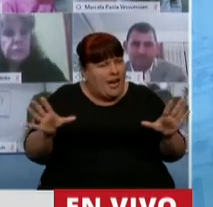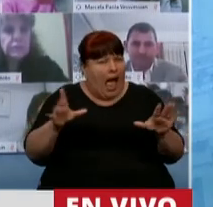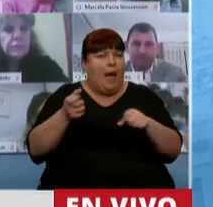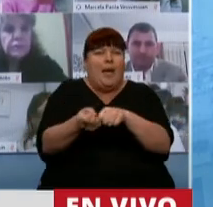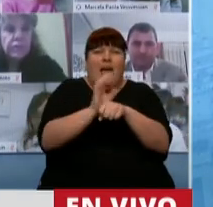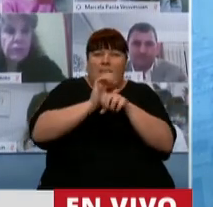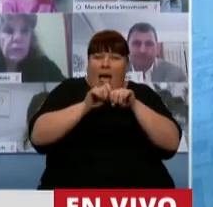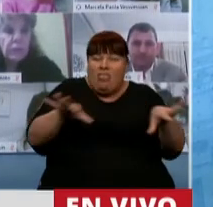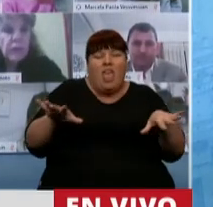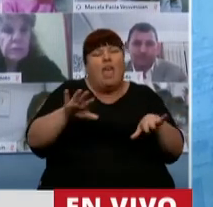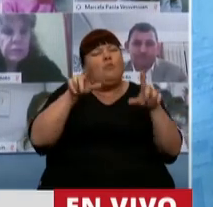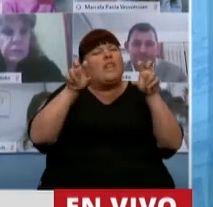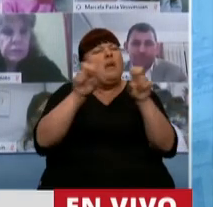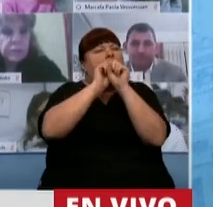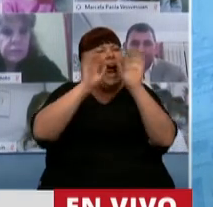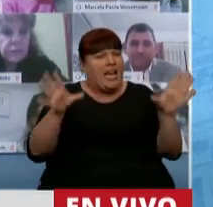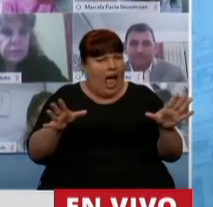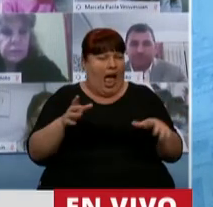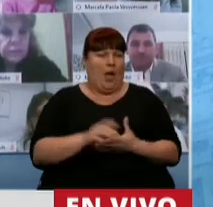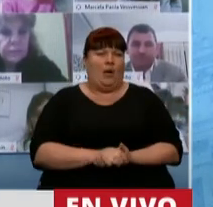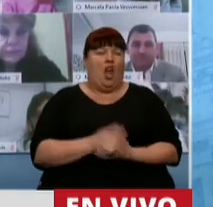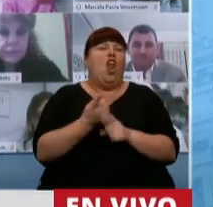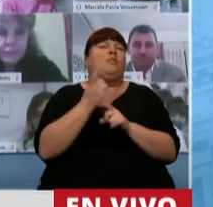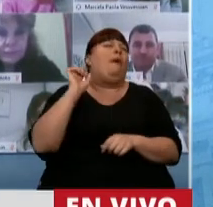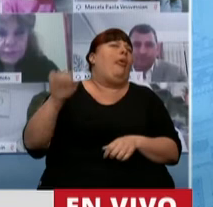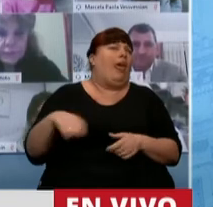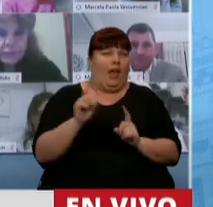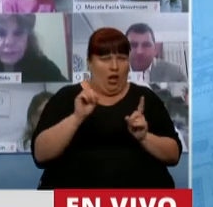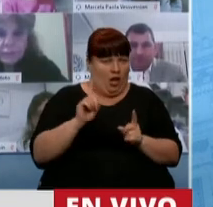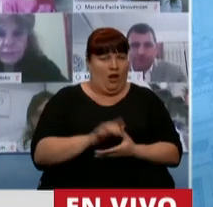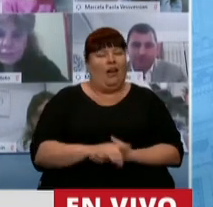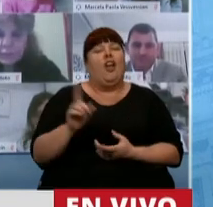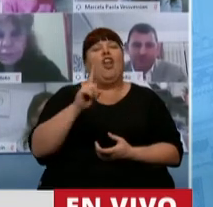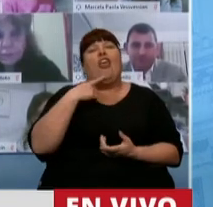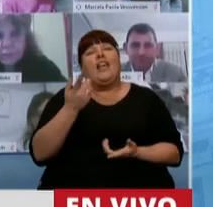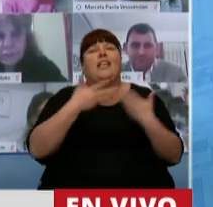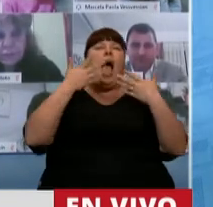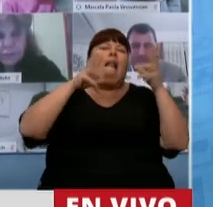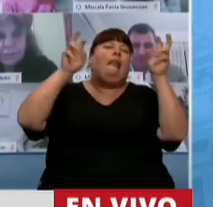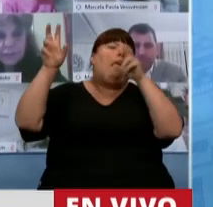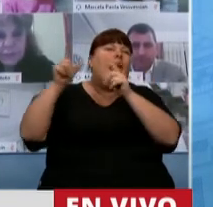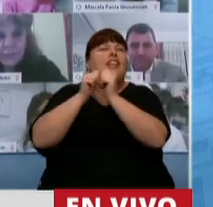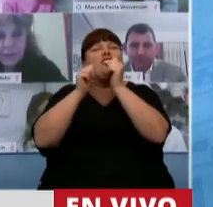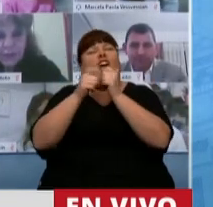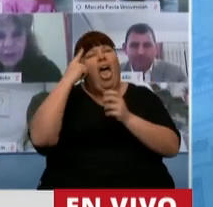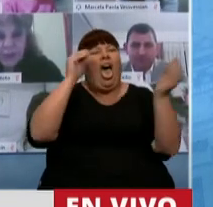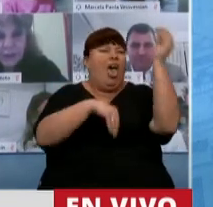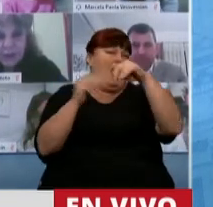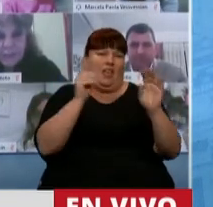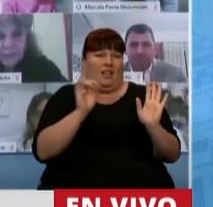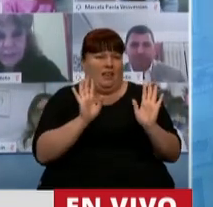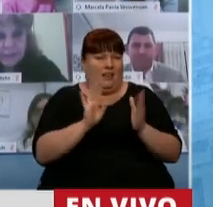la pandemia es un tema gravísimo, no se puede desconocer. No nos vengan con historia, no nos inventen,